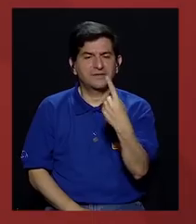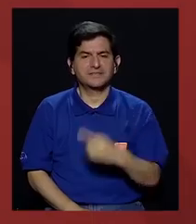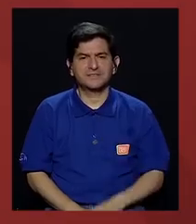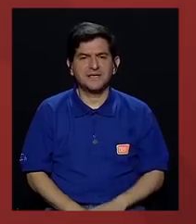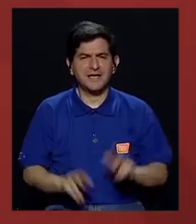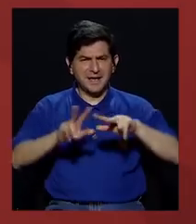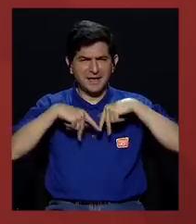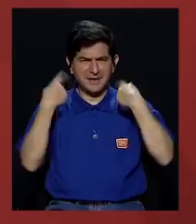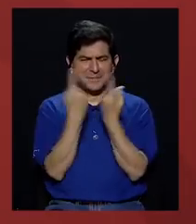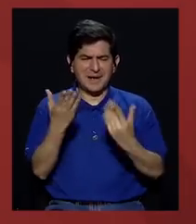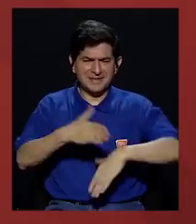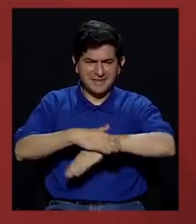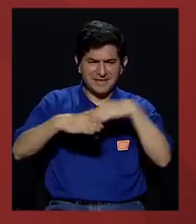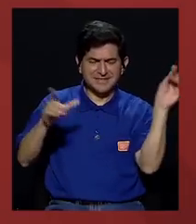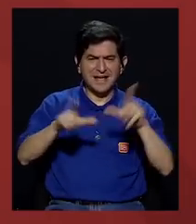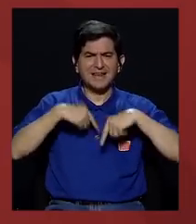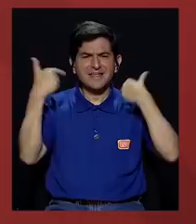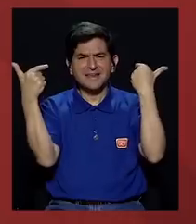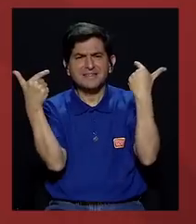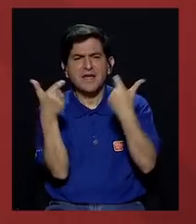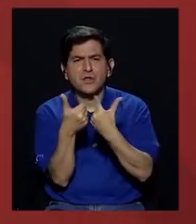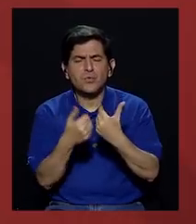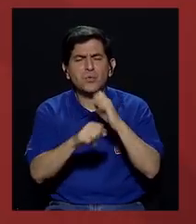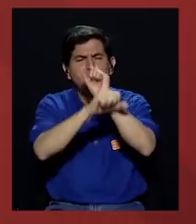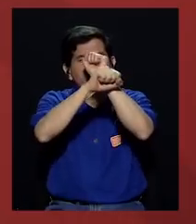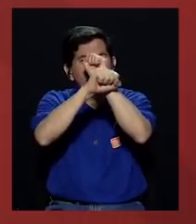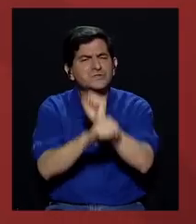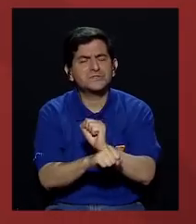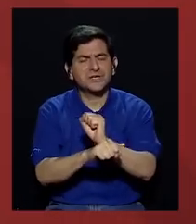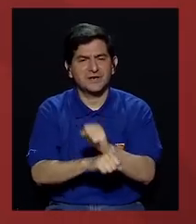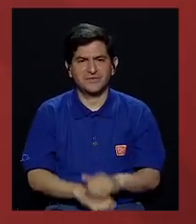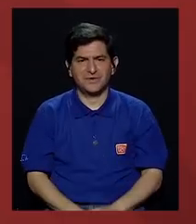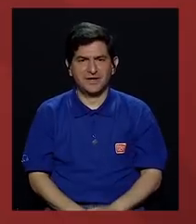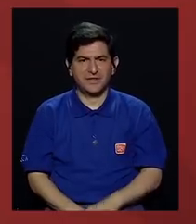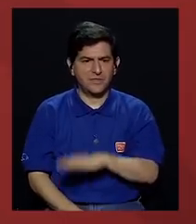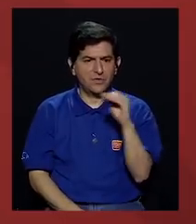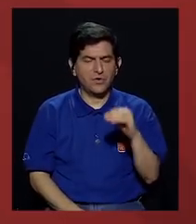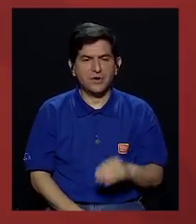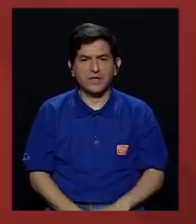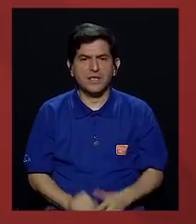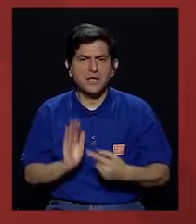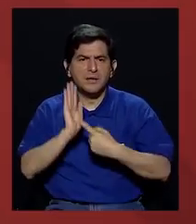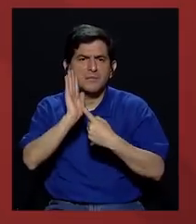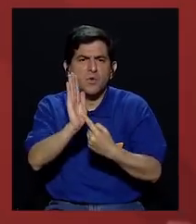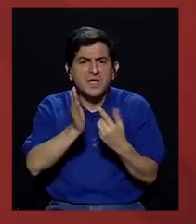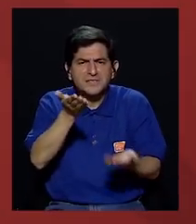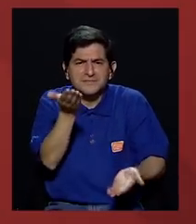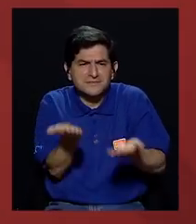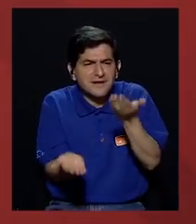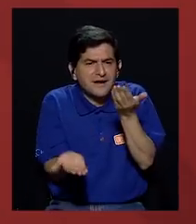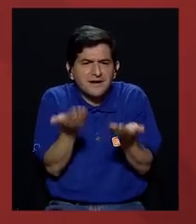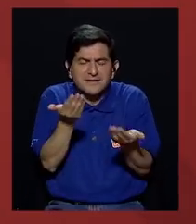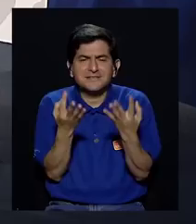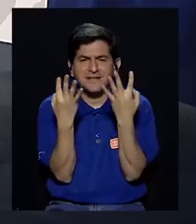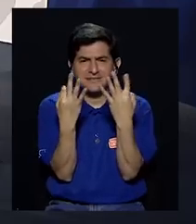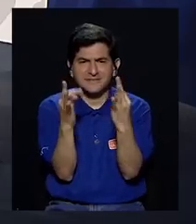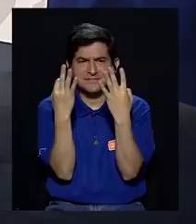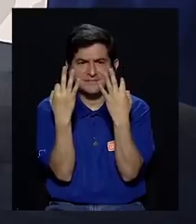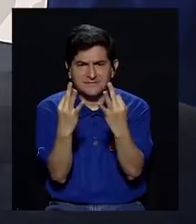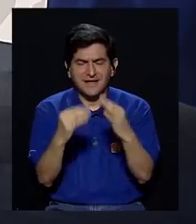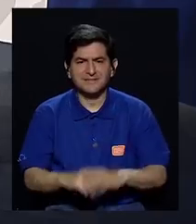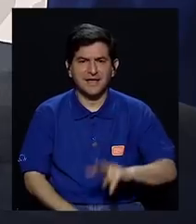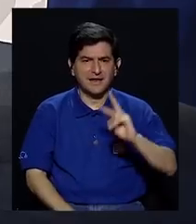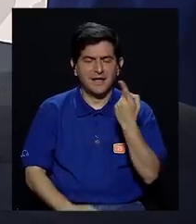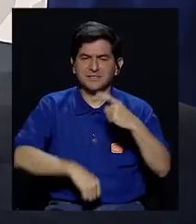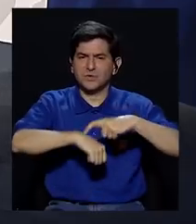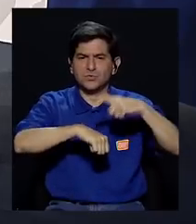¿Cuáles partidos se salen de ese bloque conservador y apuntan encuestas de algún modo a poder tal vez